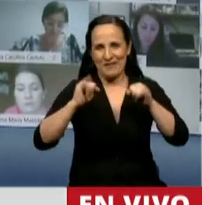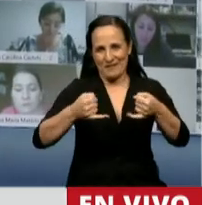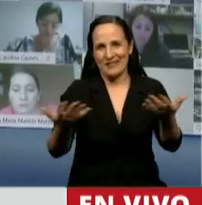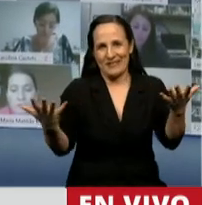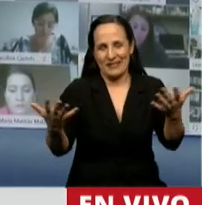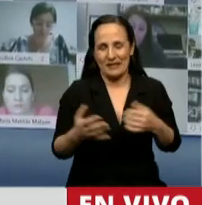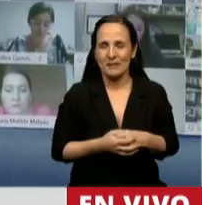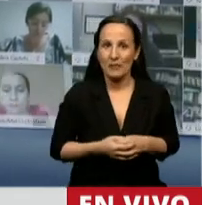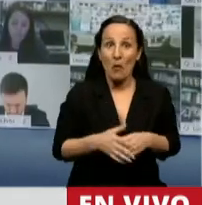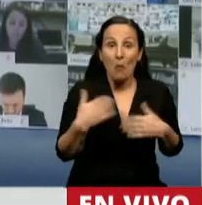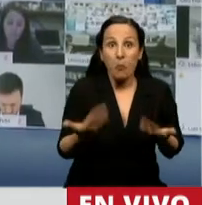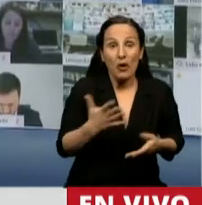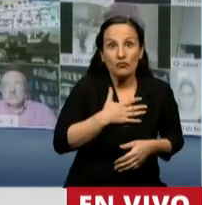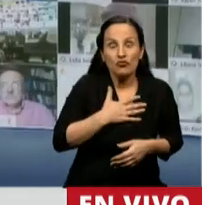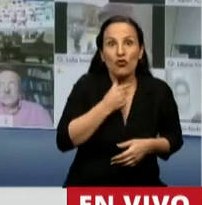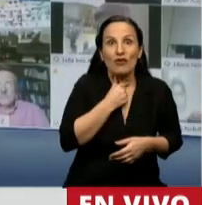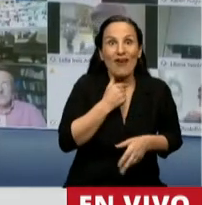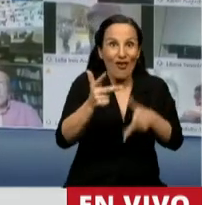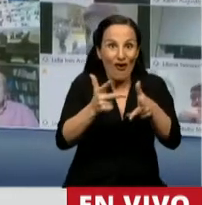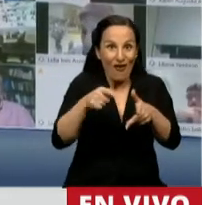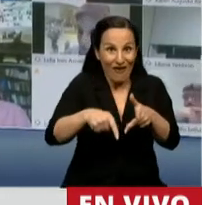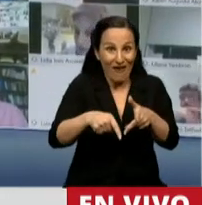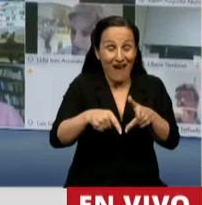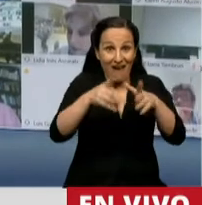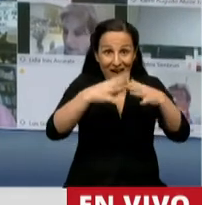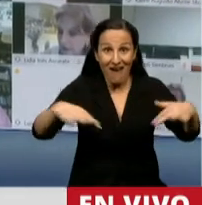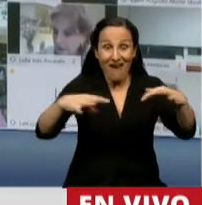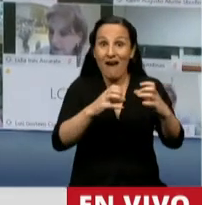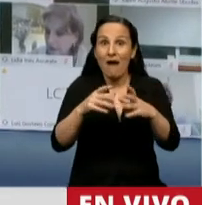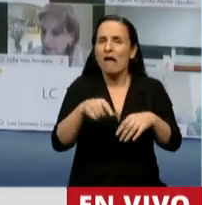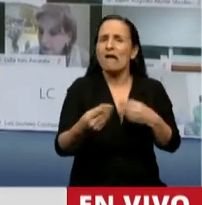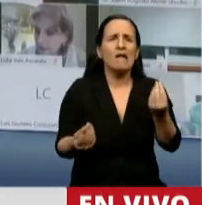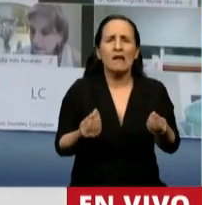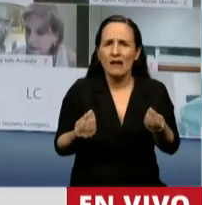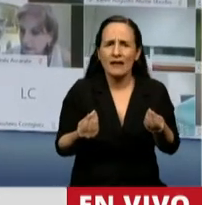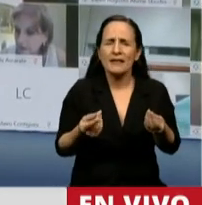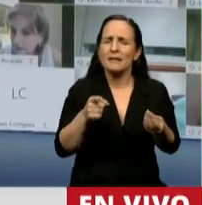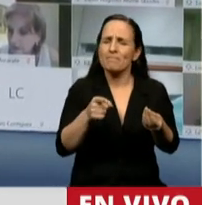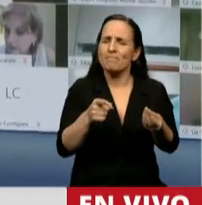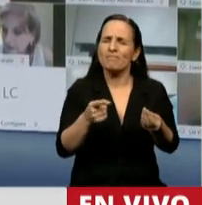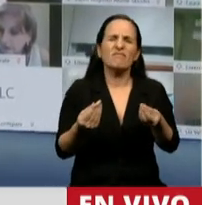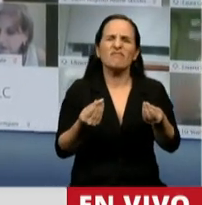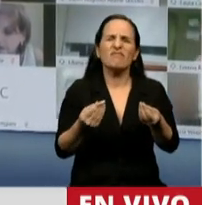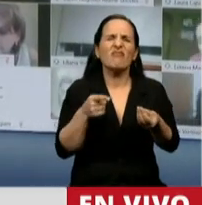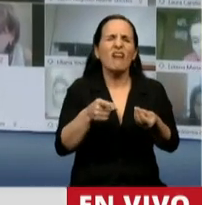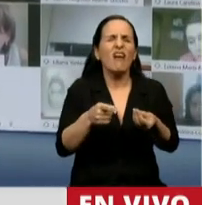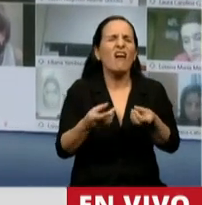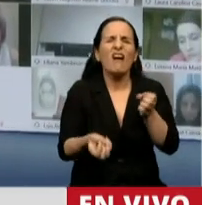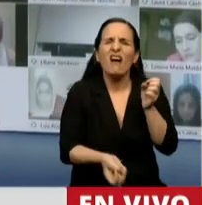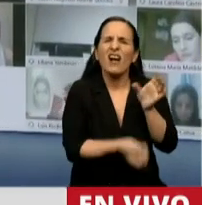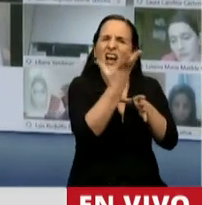quiero traer a este recinto la verdadera función que se